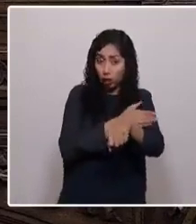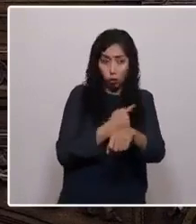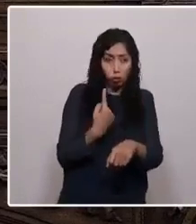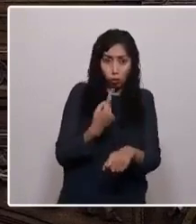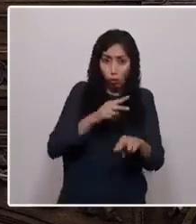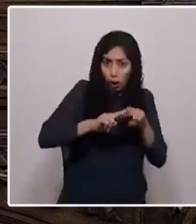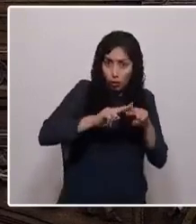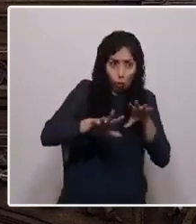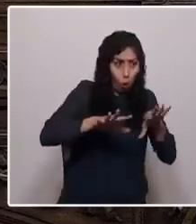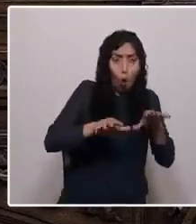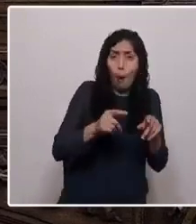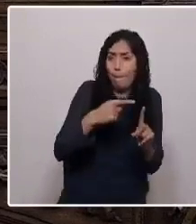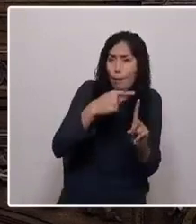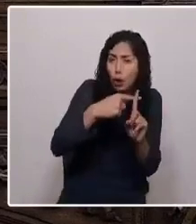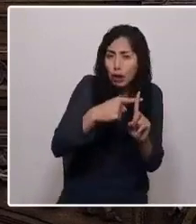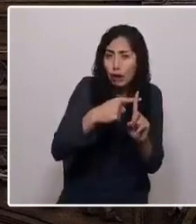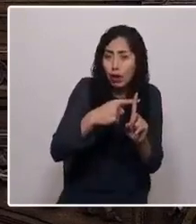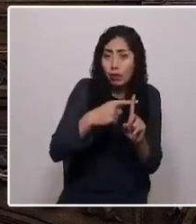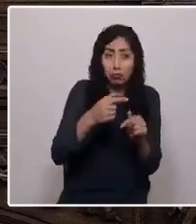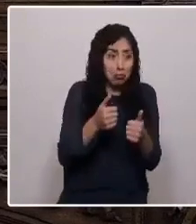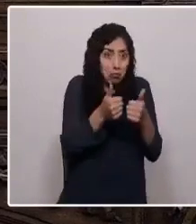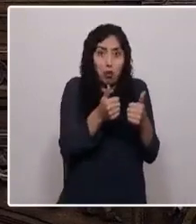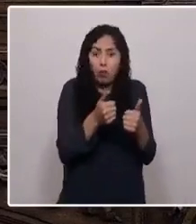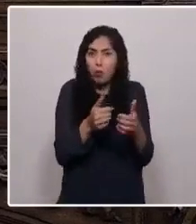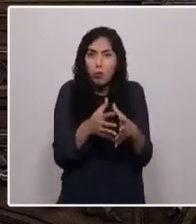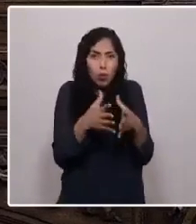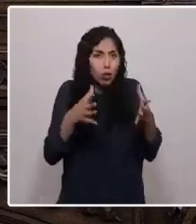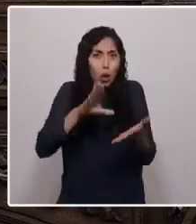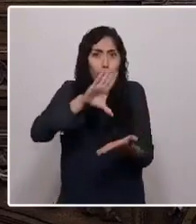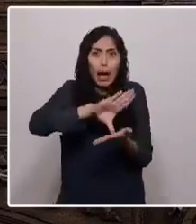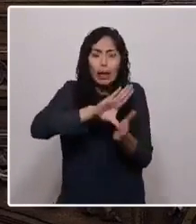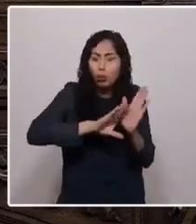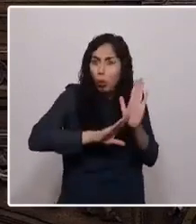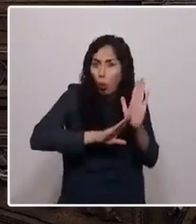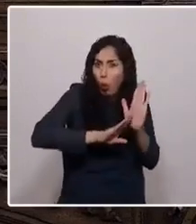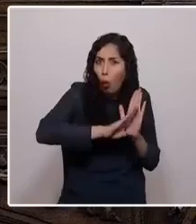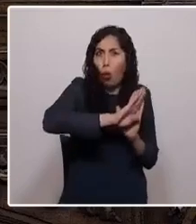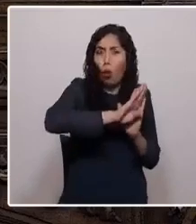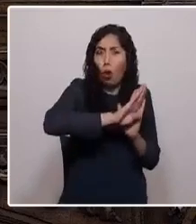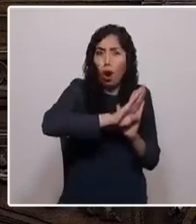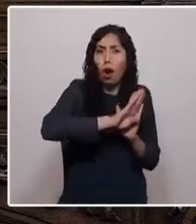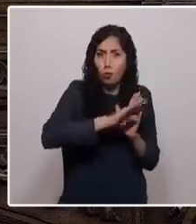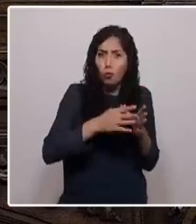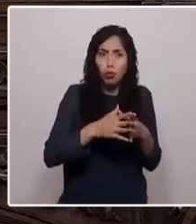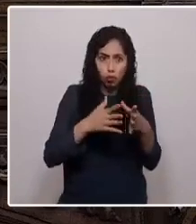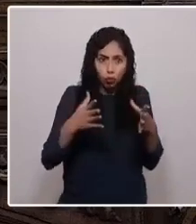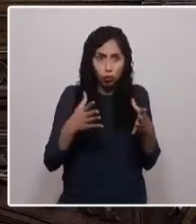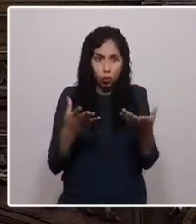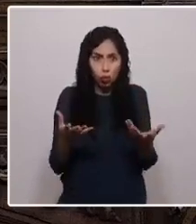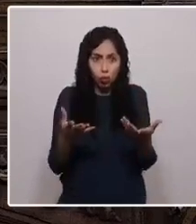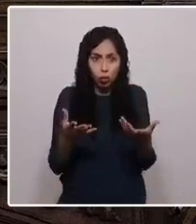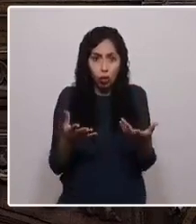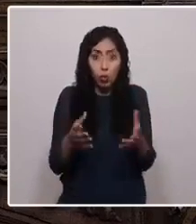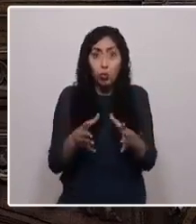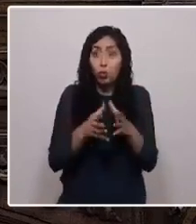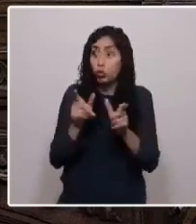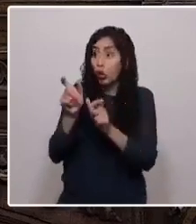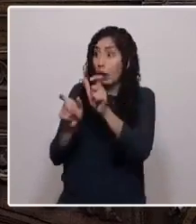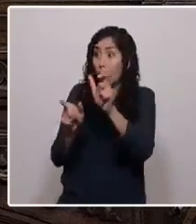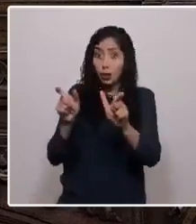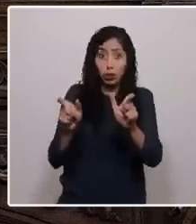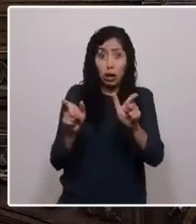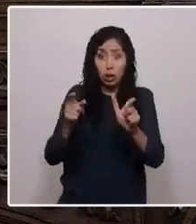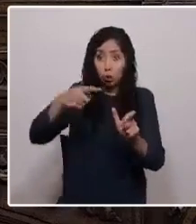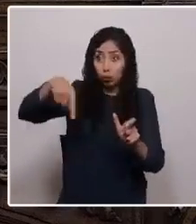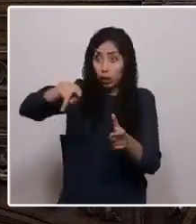positivas, pero muchísimas, el país creció mucho más que antes, muchos de los que están en la sala hoy día quizás no lo estarían